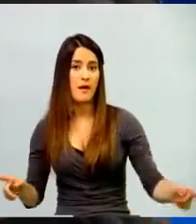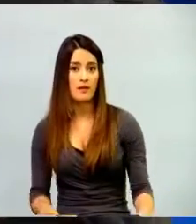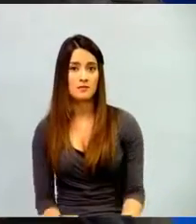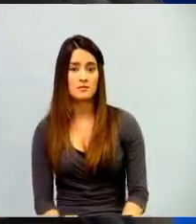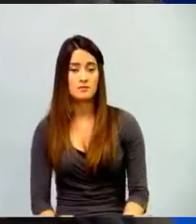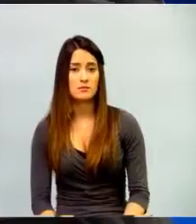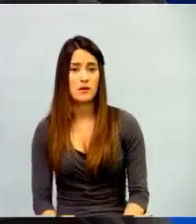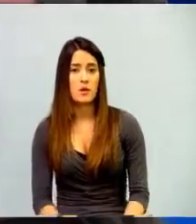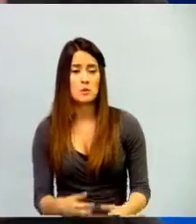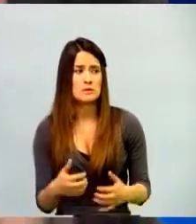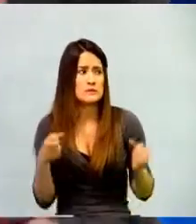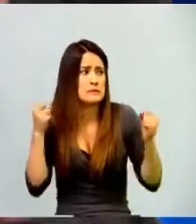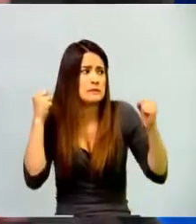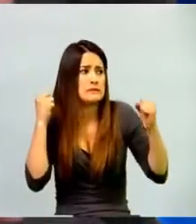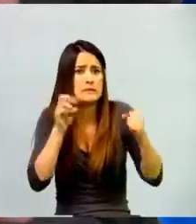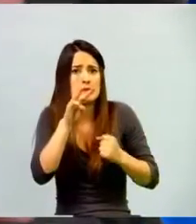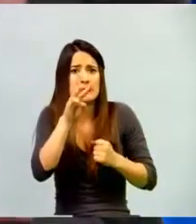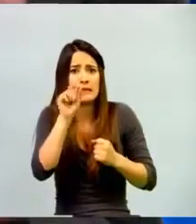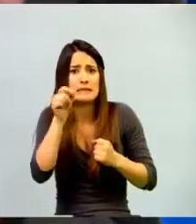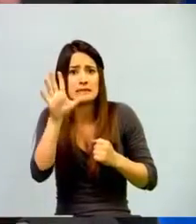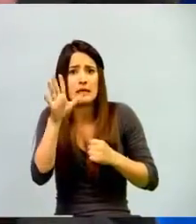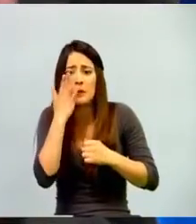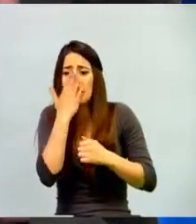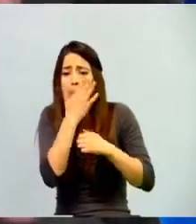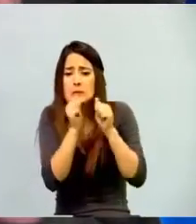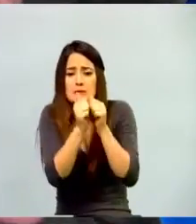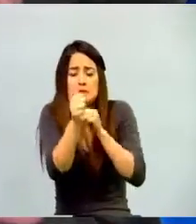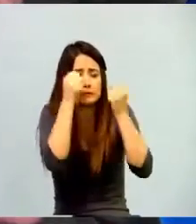para pasar, profe. Entonces, tranquilo, deje la tarea así.